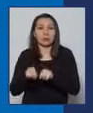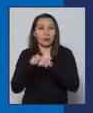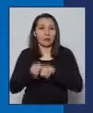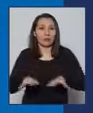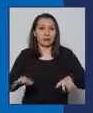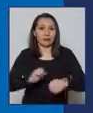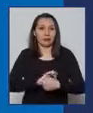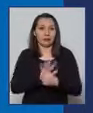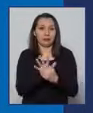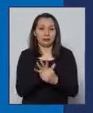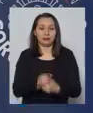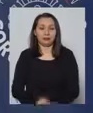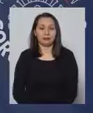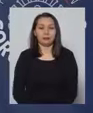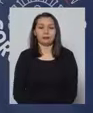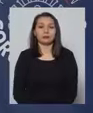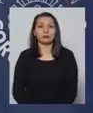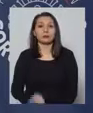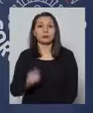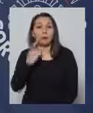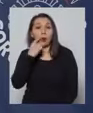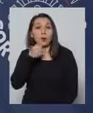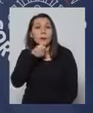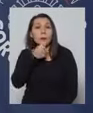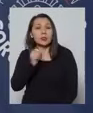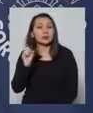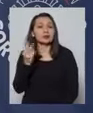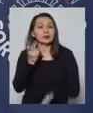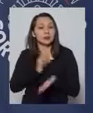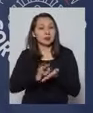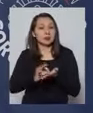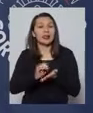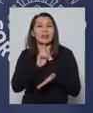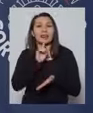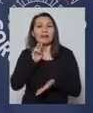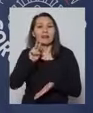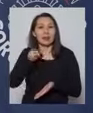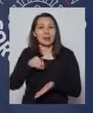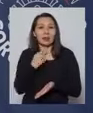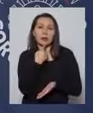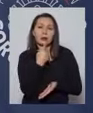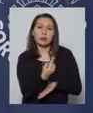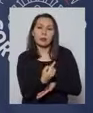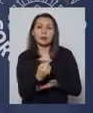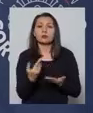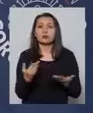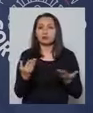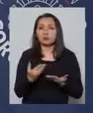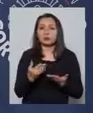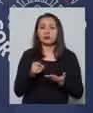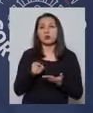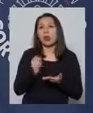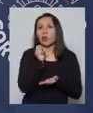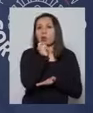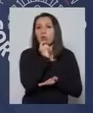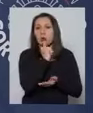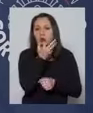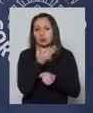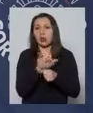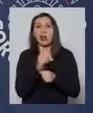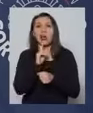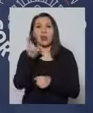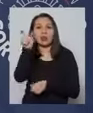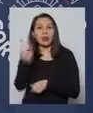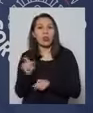la pandemia COVID-19. Subsecretaria, buenos días. Gonzalo Jiménez, de TVN. Quería preguntarle respecto a una denuncia que ha hecho la